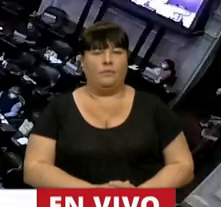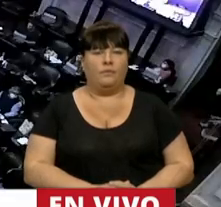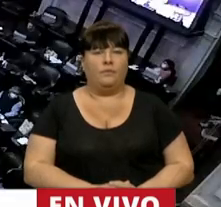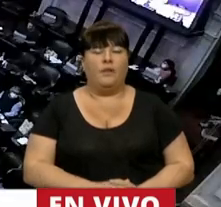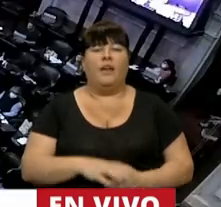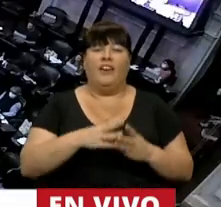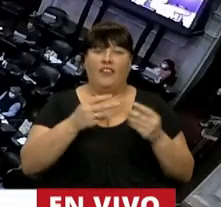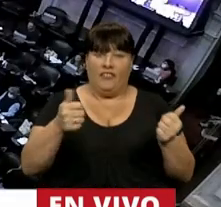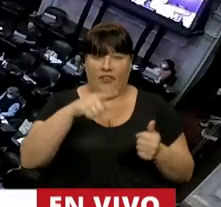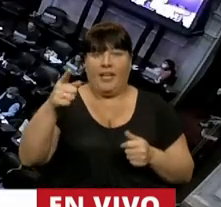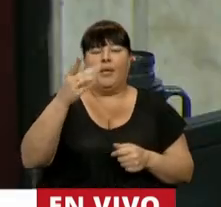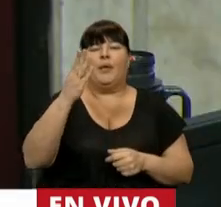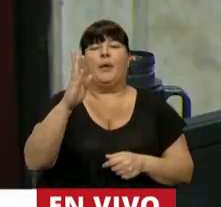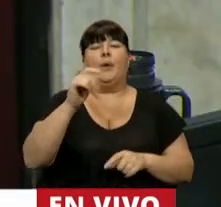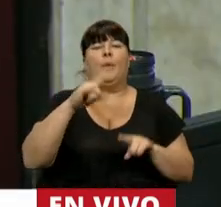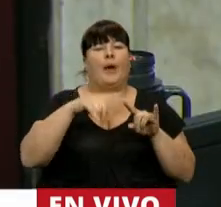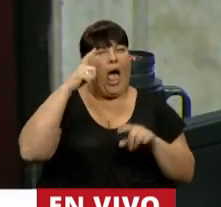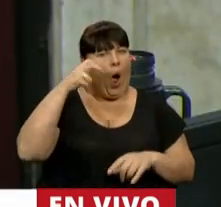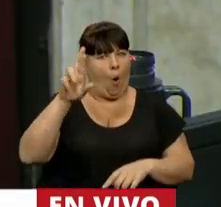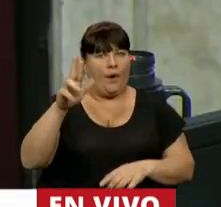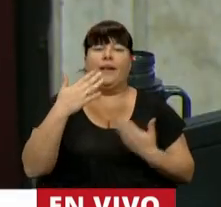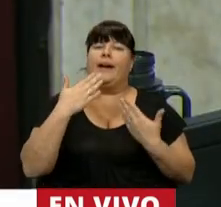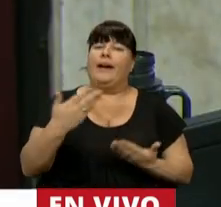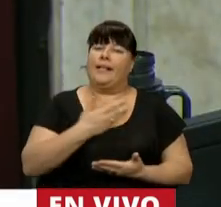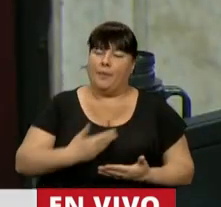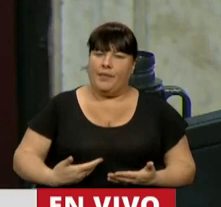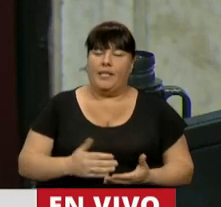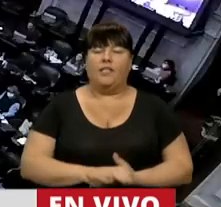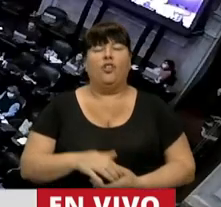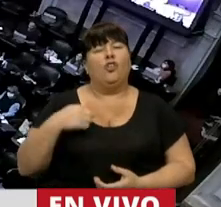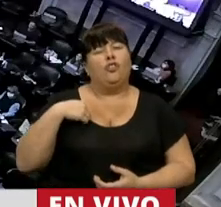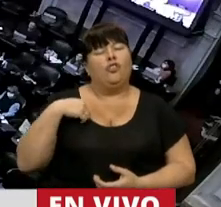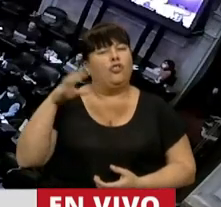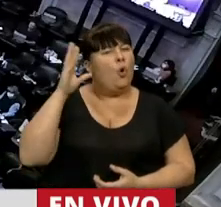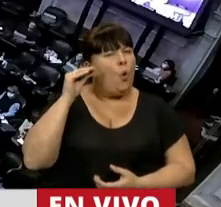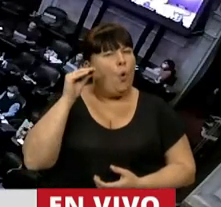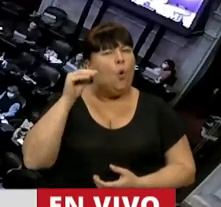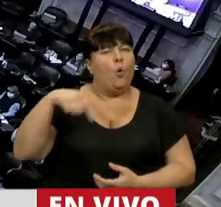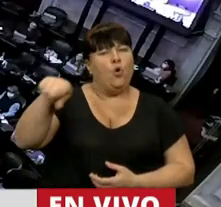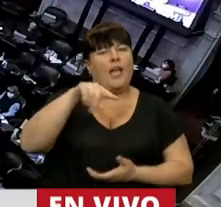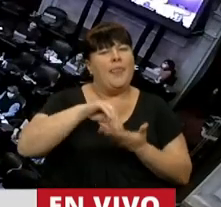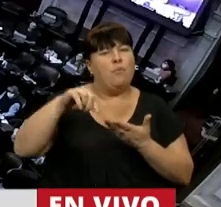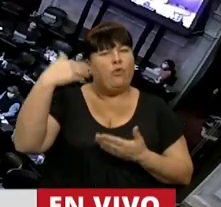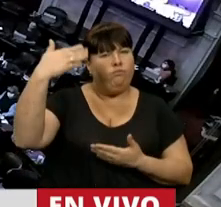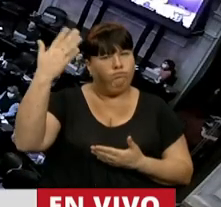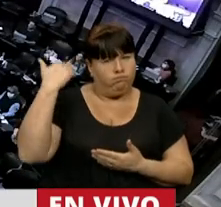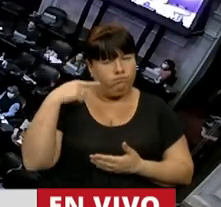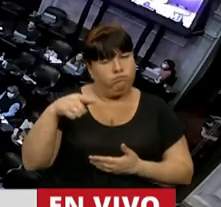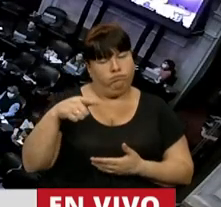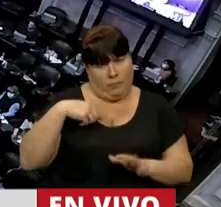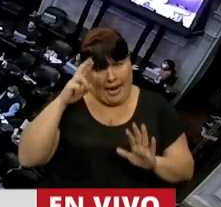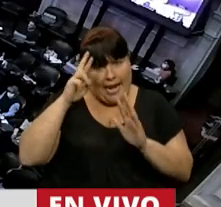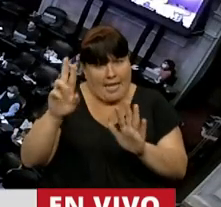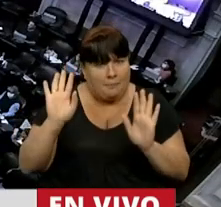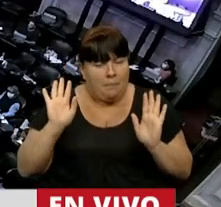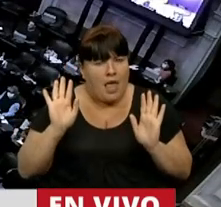Después va usted, Brauer. Gracias, Presidente. Yo escuchaba a algunos de los diputados preopinantes, con todo